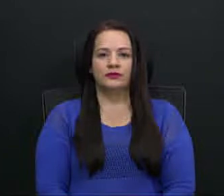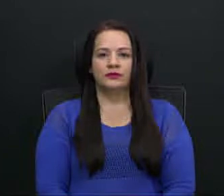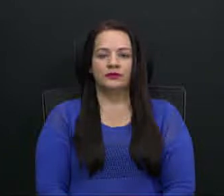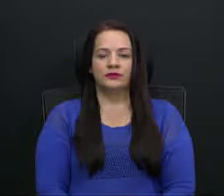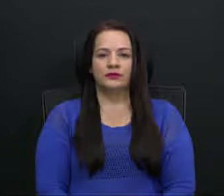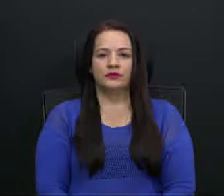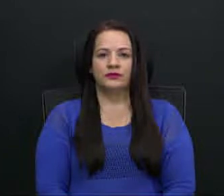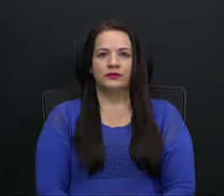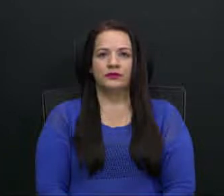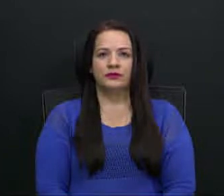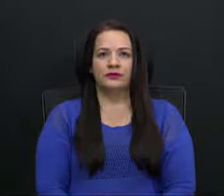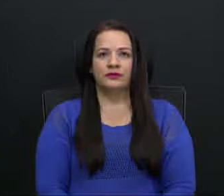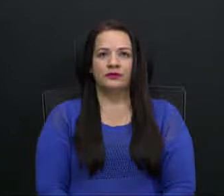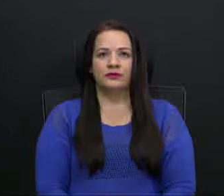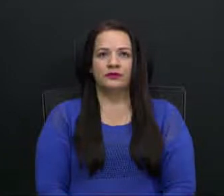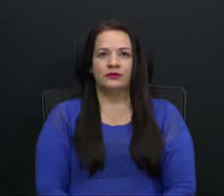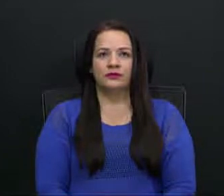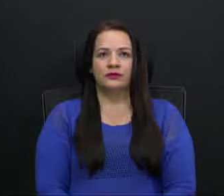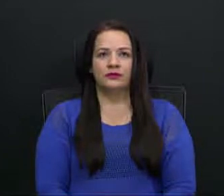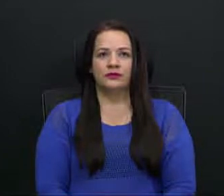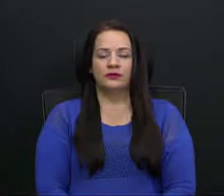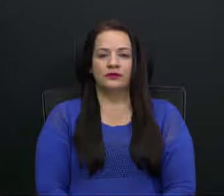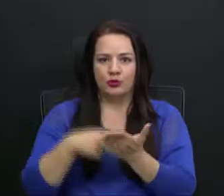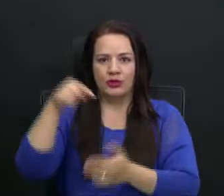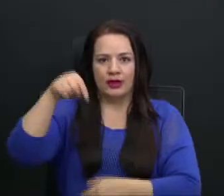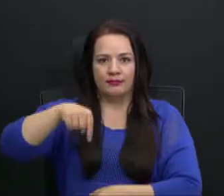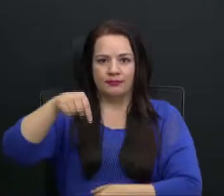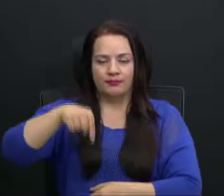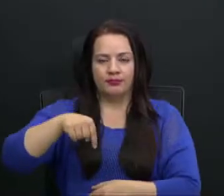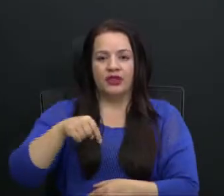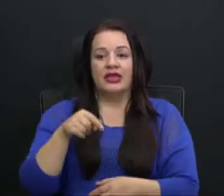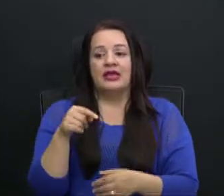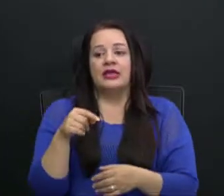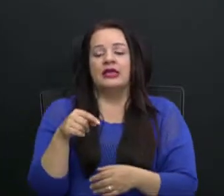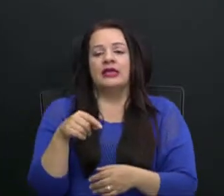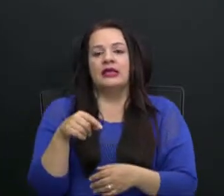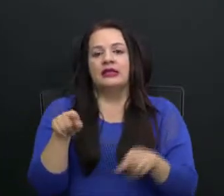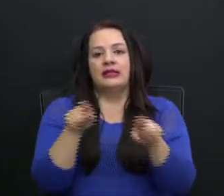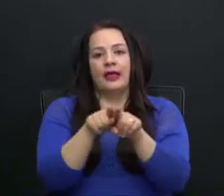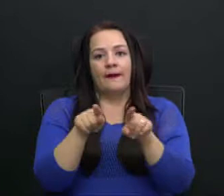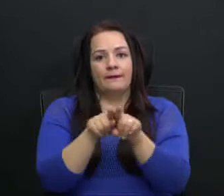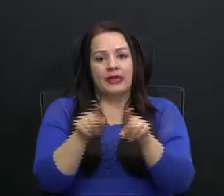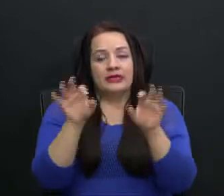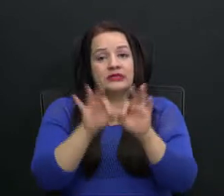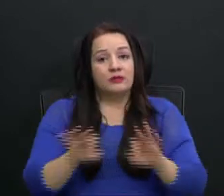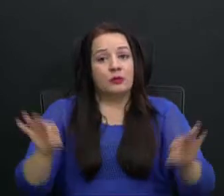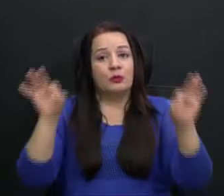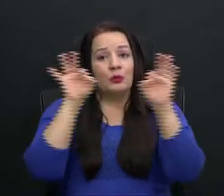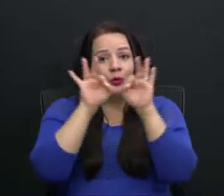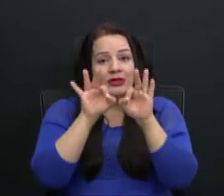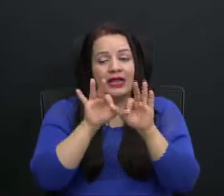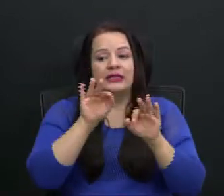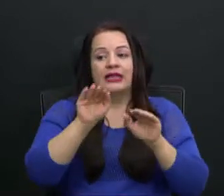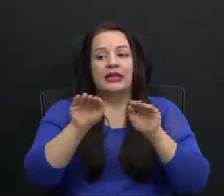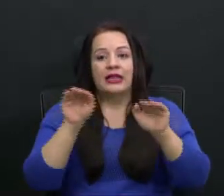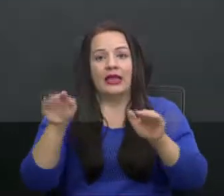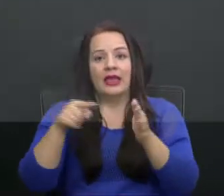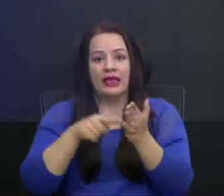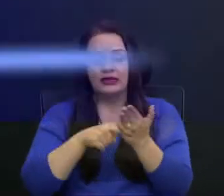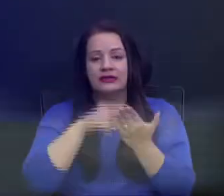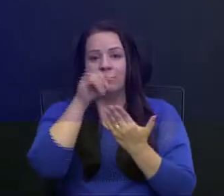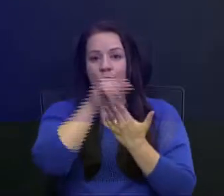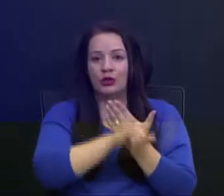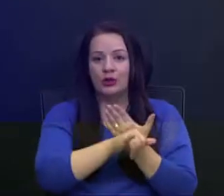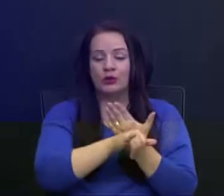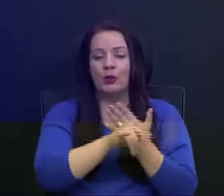las instituciones ante la nueva realidad del país. Es importante advertir que esta iniciativa se presentó a inicios del